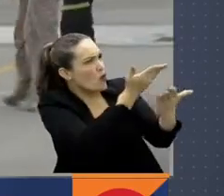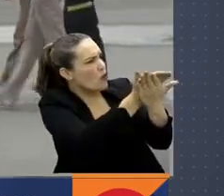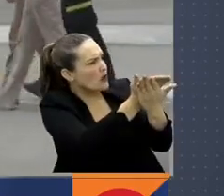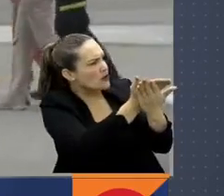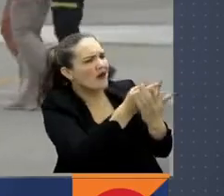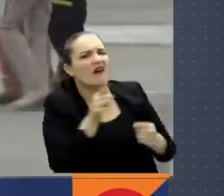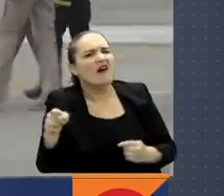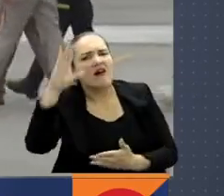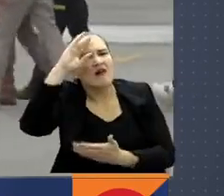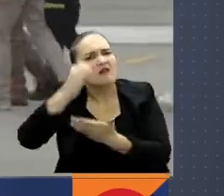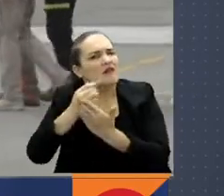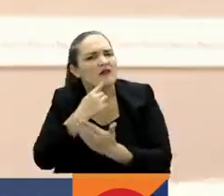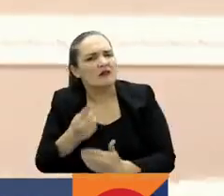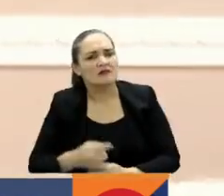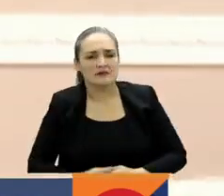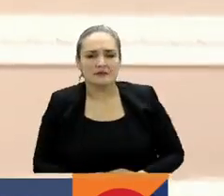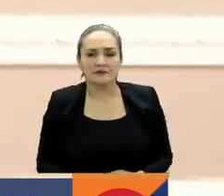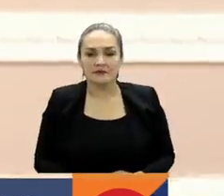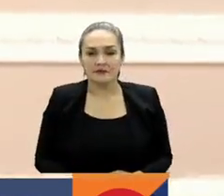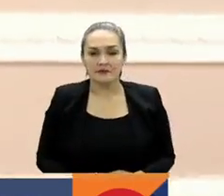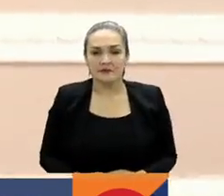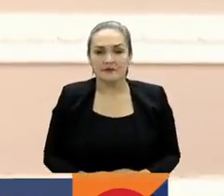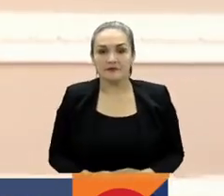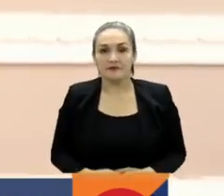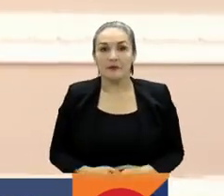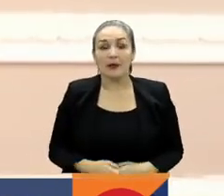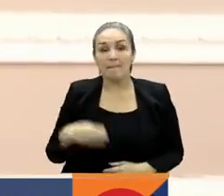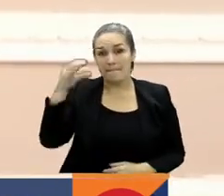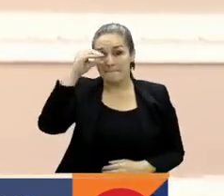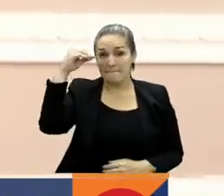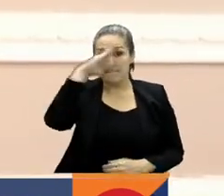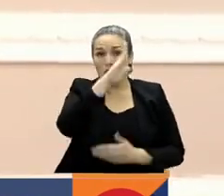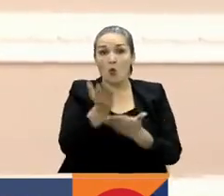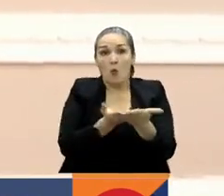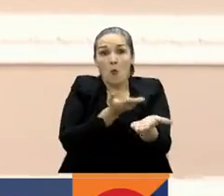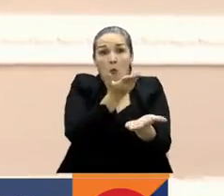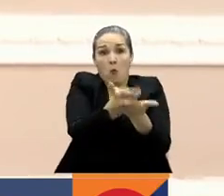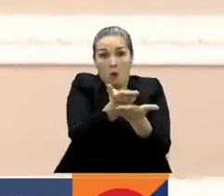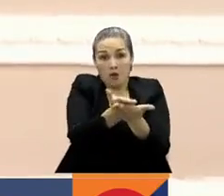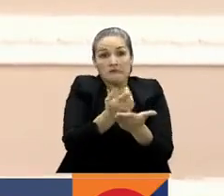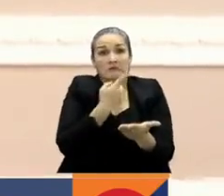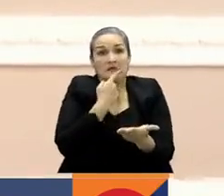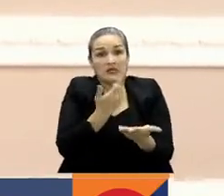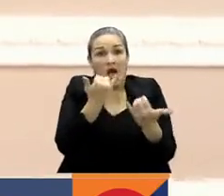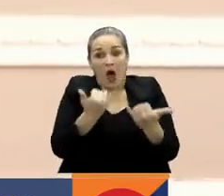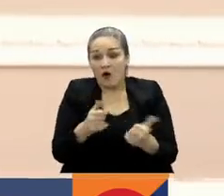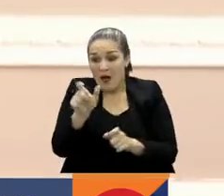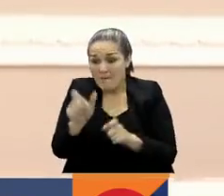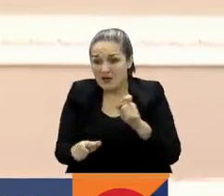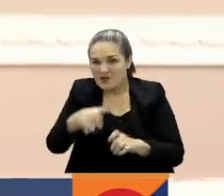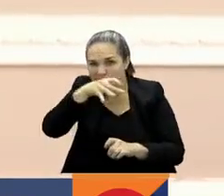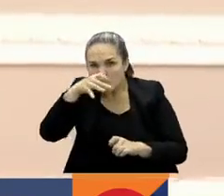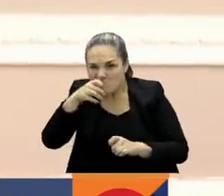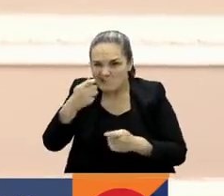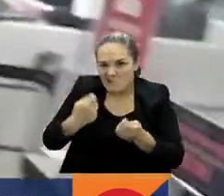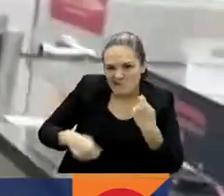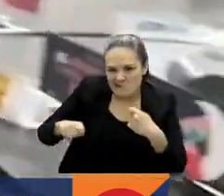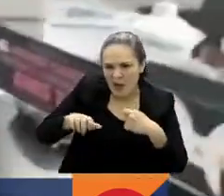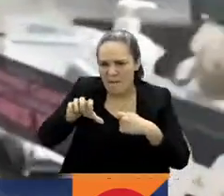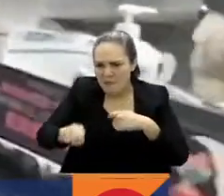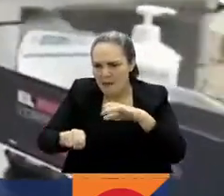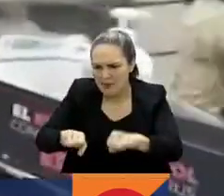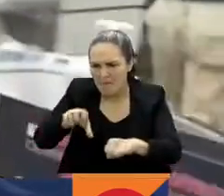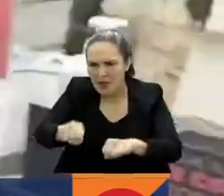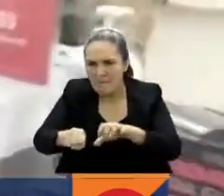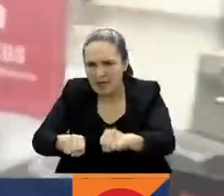de los Estados Unidos. La propuesta del presidente Gustavo Petro sobre la posibilidad de no extraditar a los narcotraficantes que negocien con el